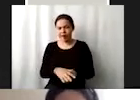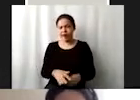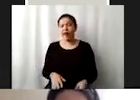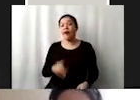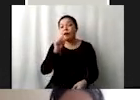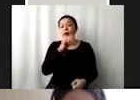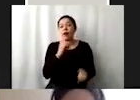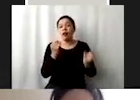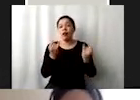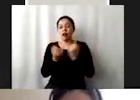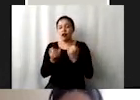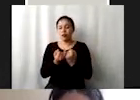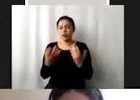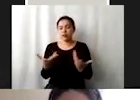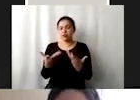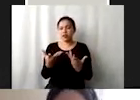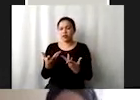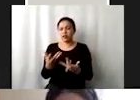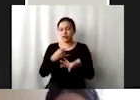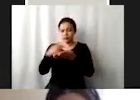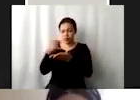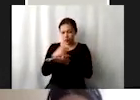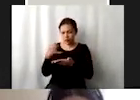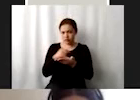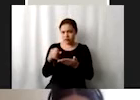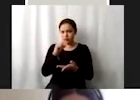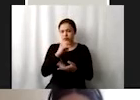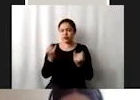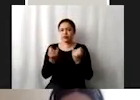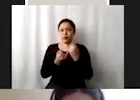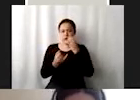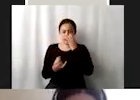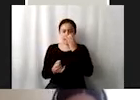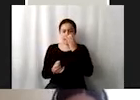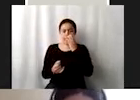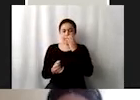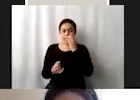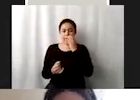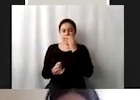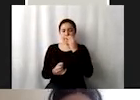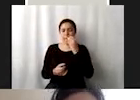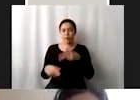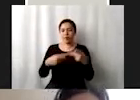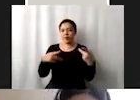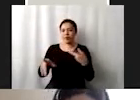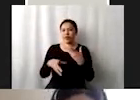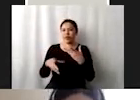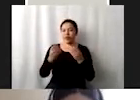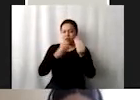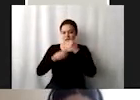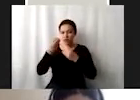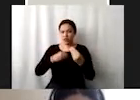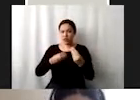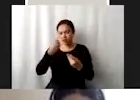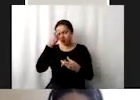apostarle a la productividad agrícola y los ingresos de productores de alimentos en pequeña escala sobre todo. Estamos hablando aquí de